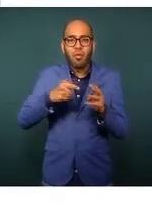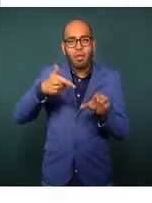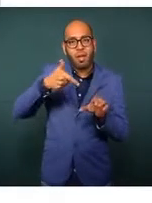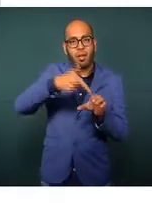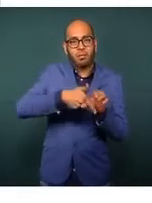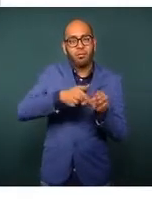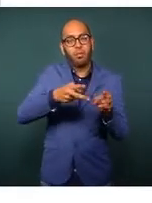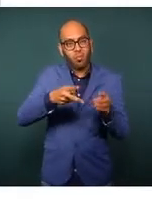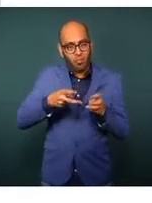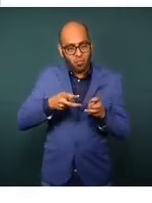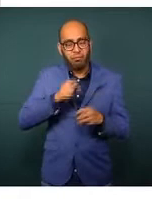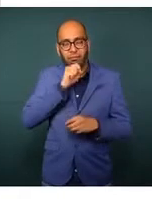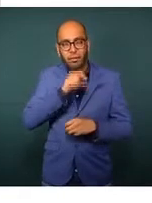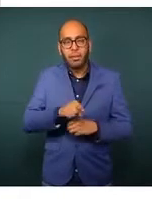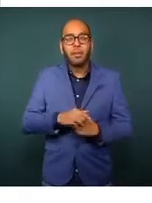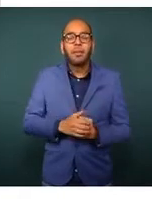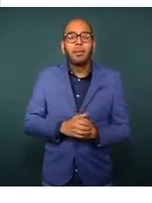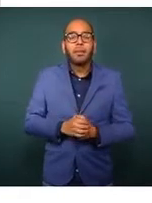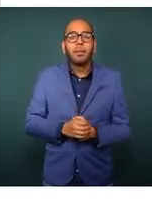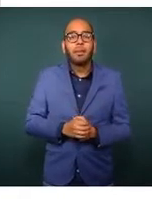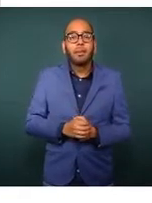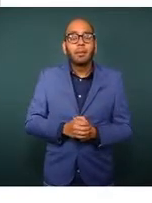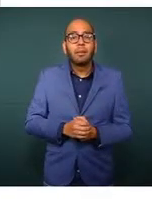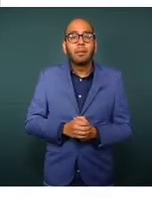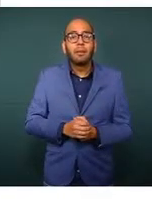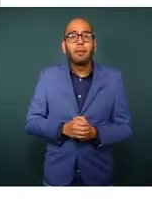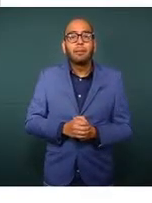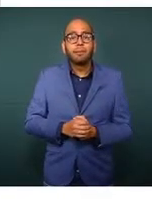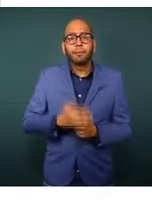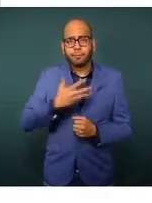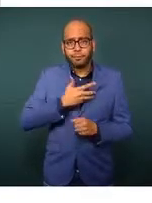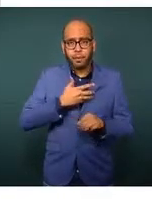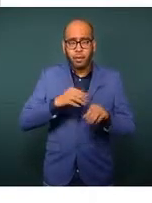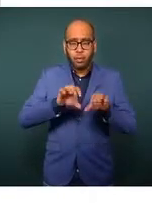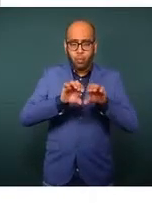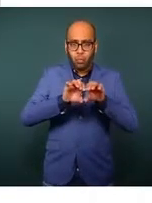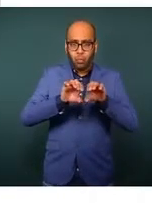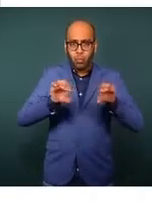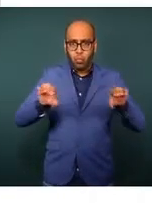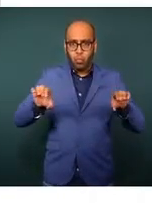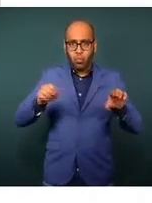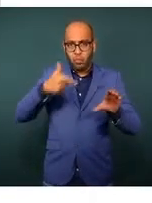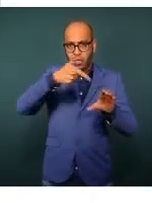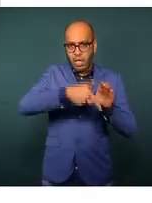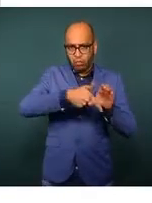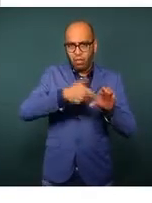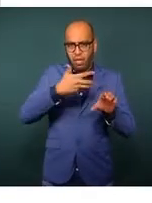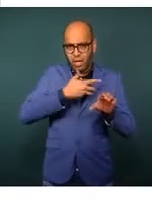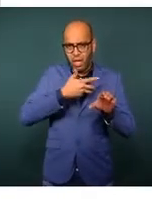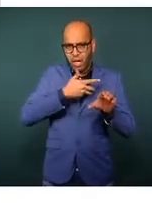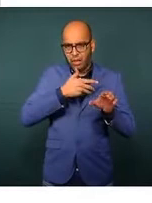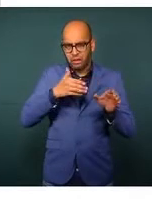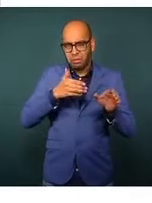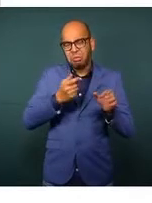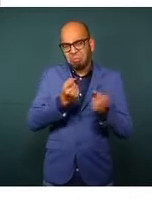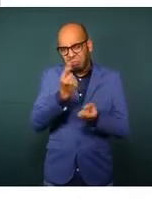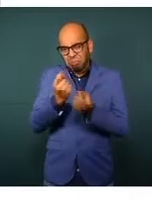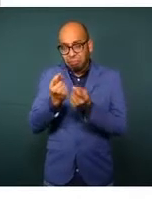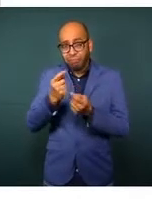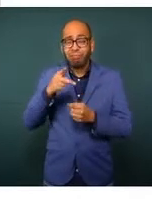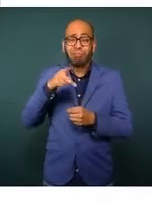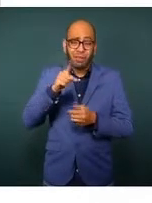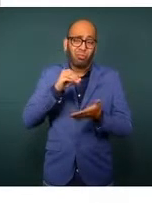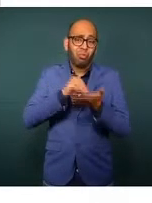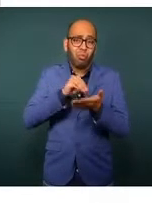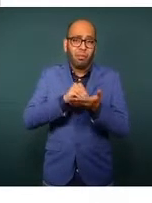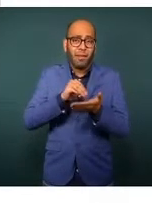un tramo relativamente pequeño de ductos, pero sigue siendo uno de los delitos o de